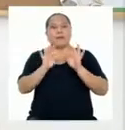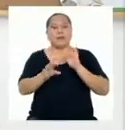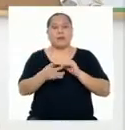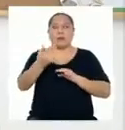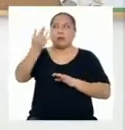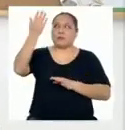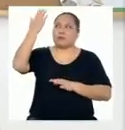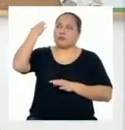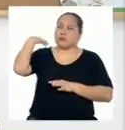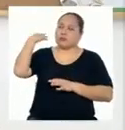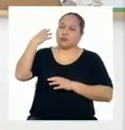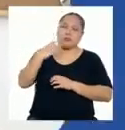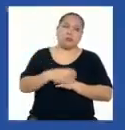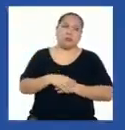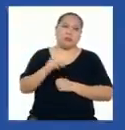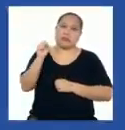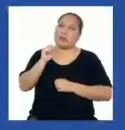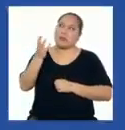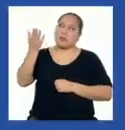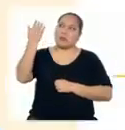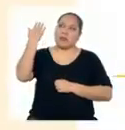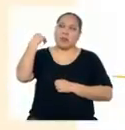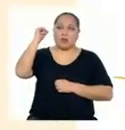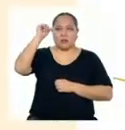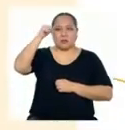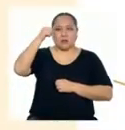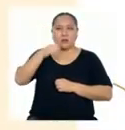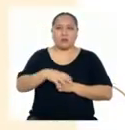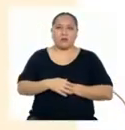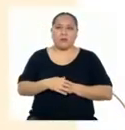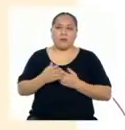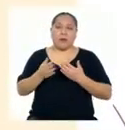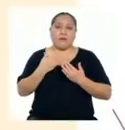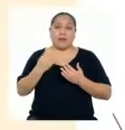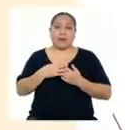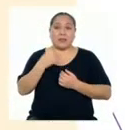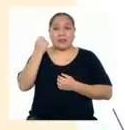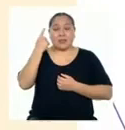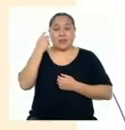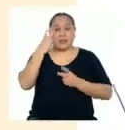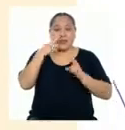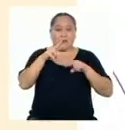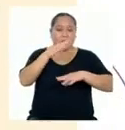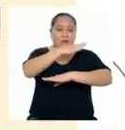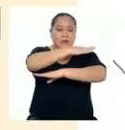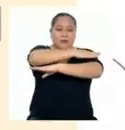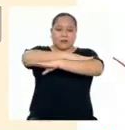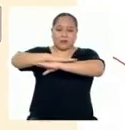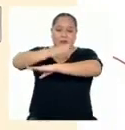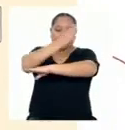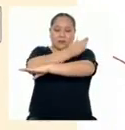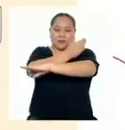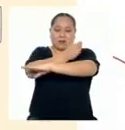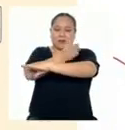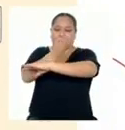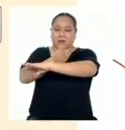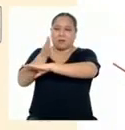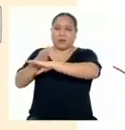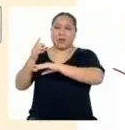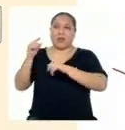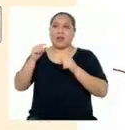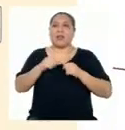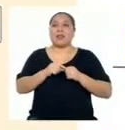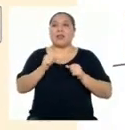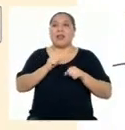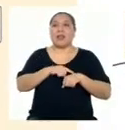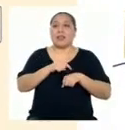que remontarnos a muchos siglos atrás. Es más sencillo de entender si ves la línea del tiempo que he preparado para ti.